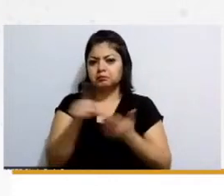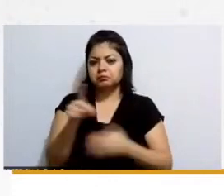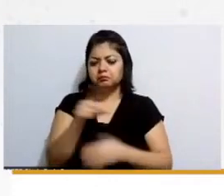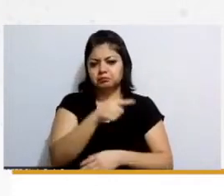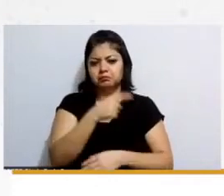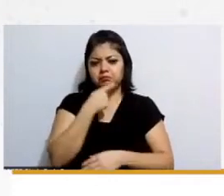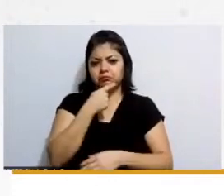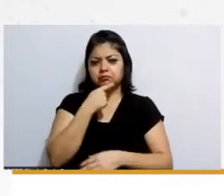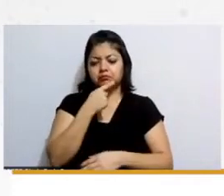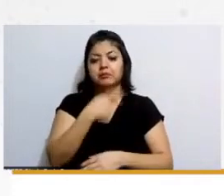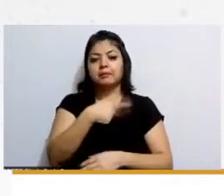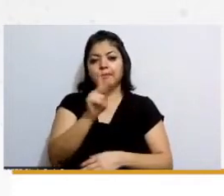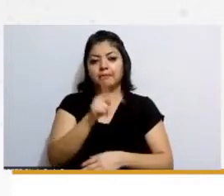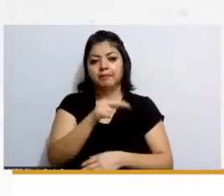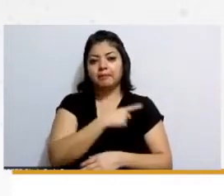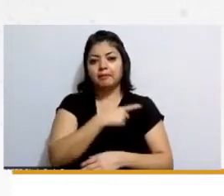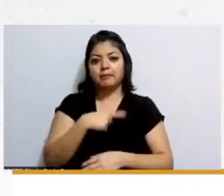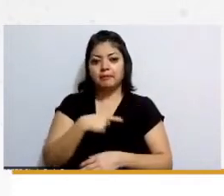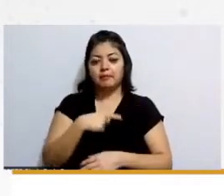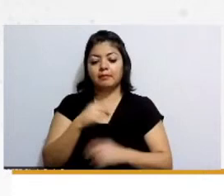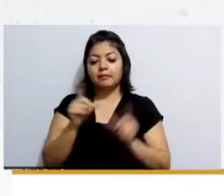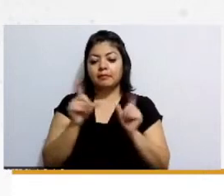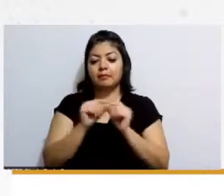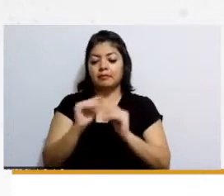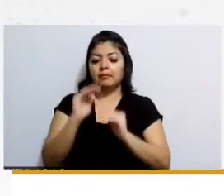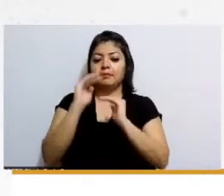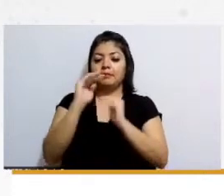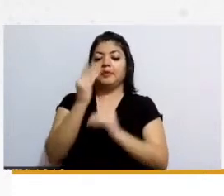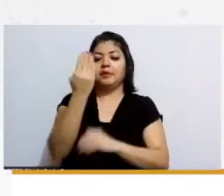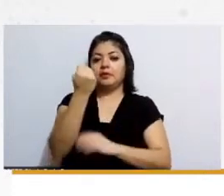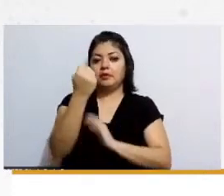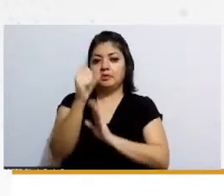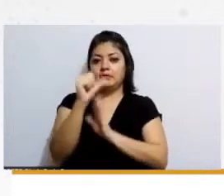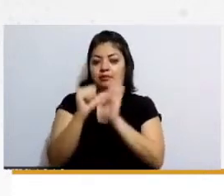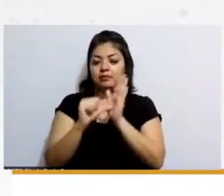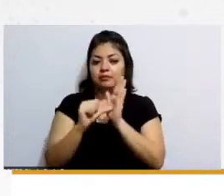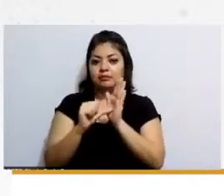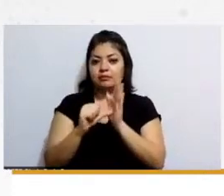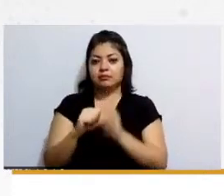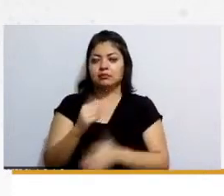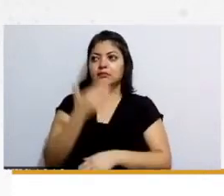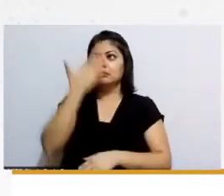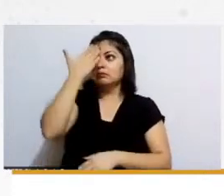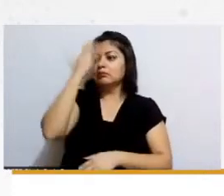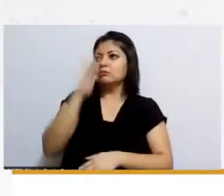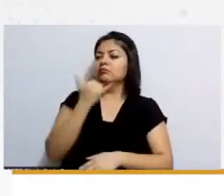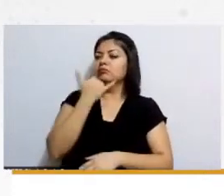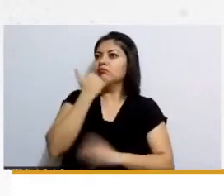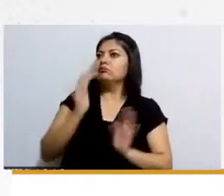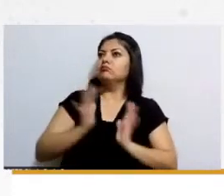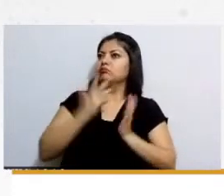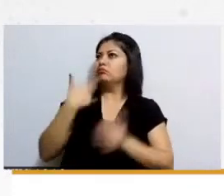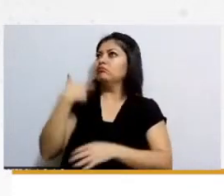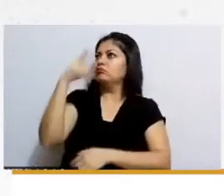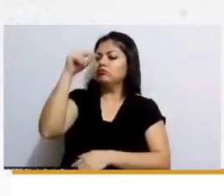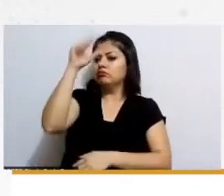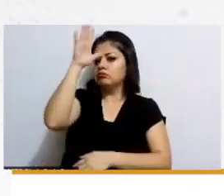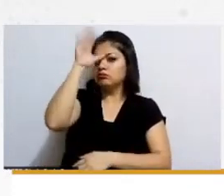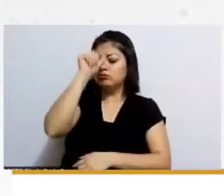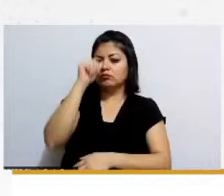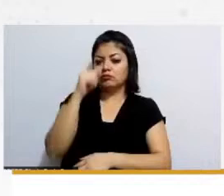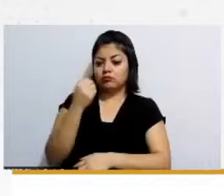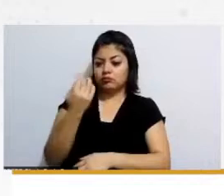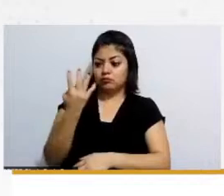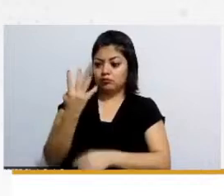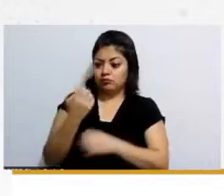pero le vamos a dar nueve meses más entonces la señora no está de acuerdo con estos nueve meses estos cuatro años